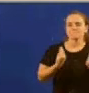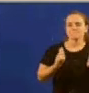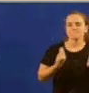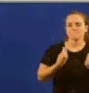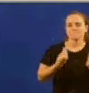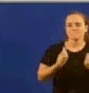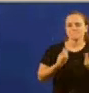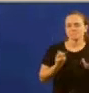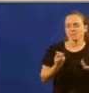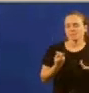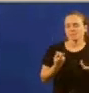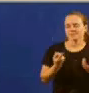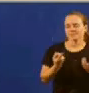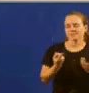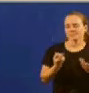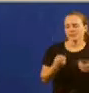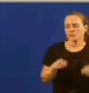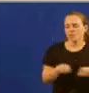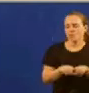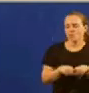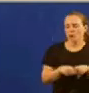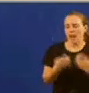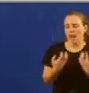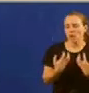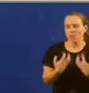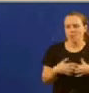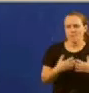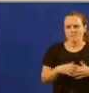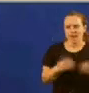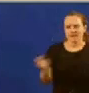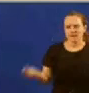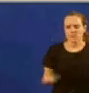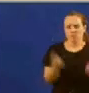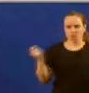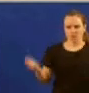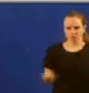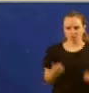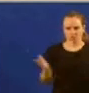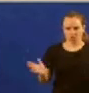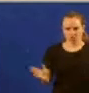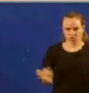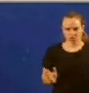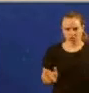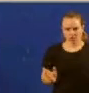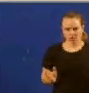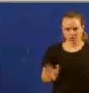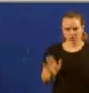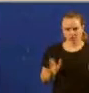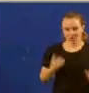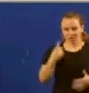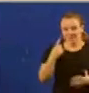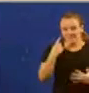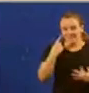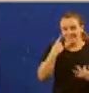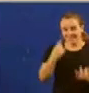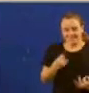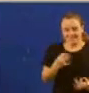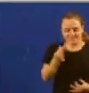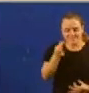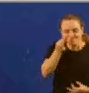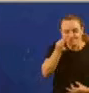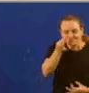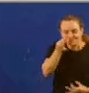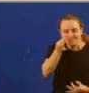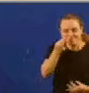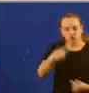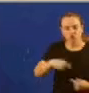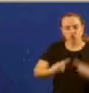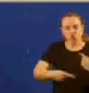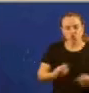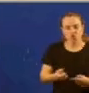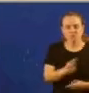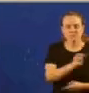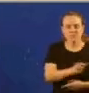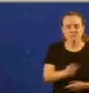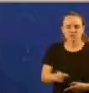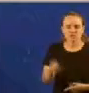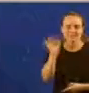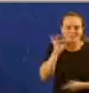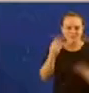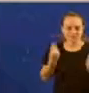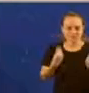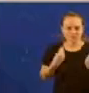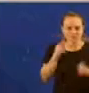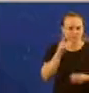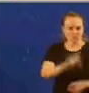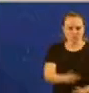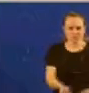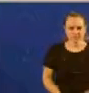con unha maquinaria ben engrasada de publicidade e propaganda, pero non vive na realidade do día a día dos galegos e galegas.